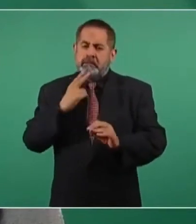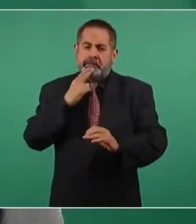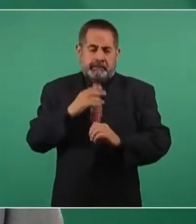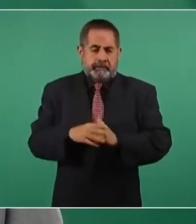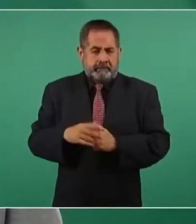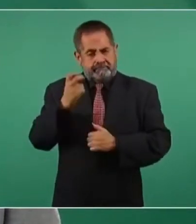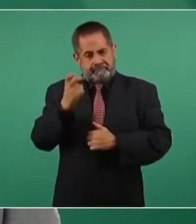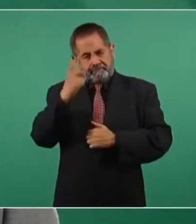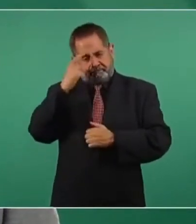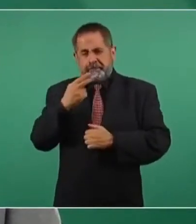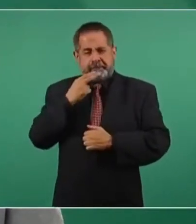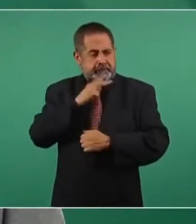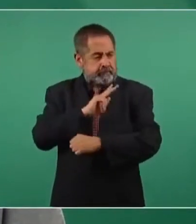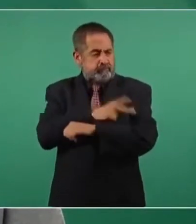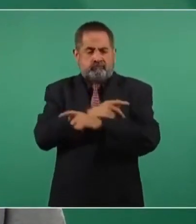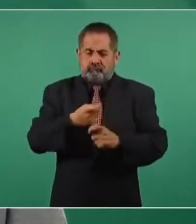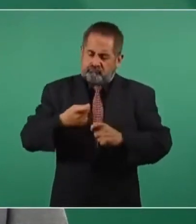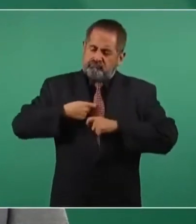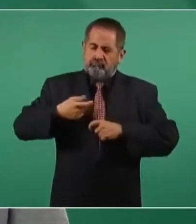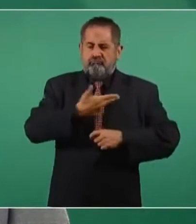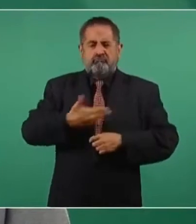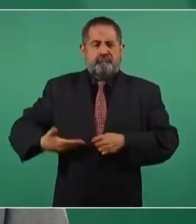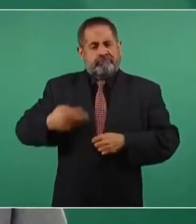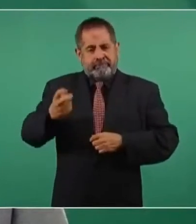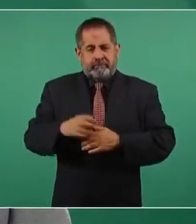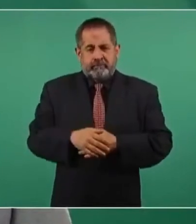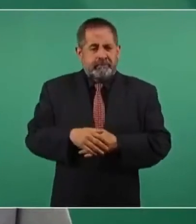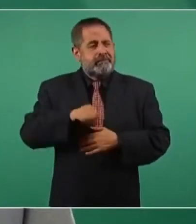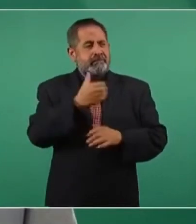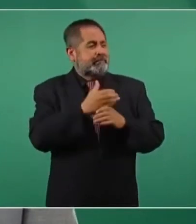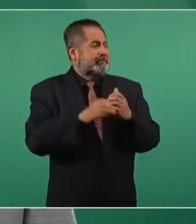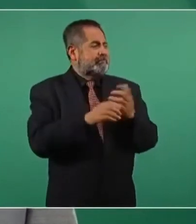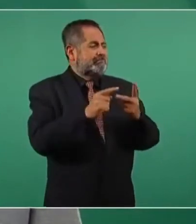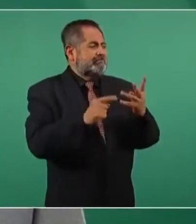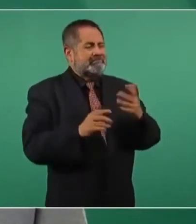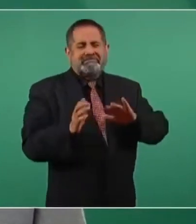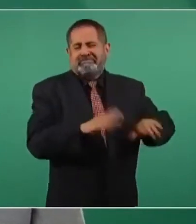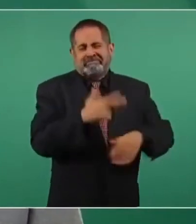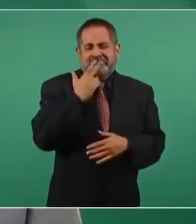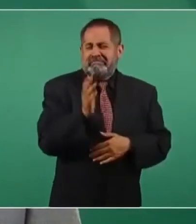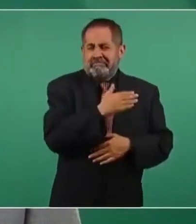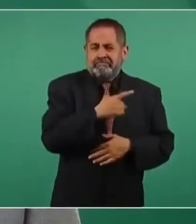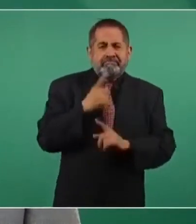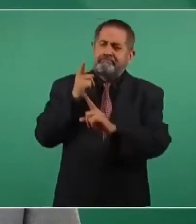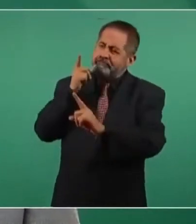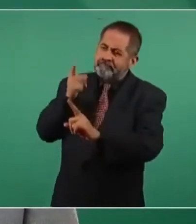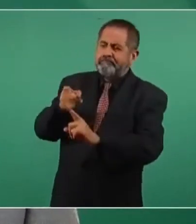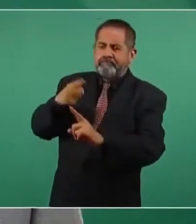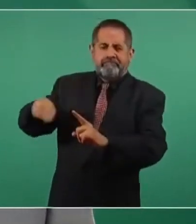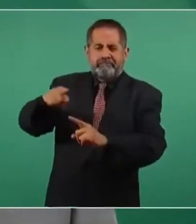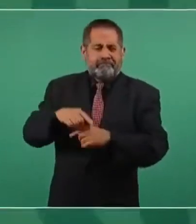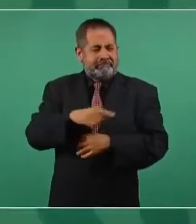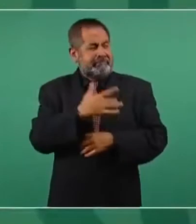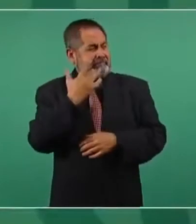para eso es el poder lo demás no sirve de nada es